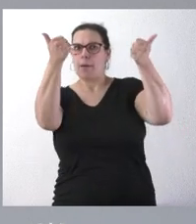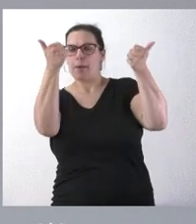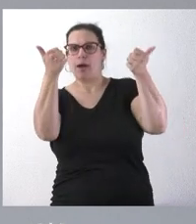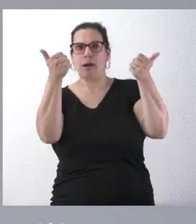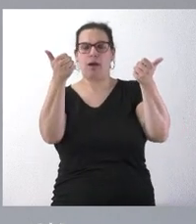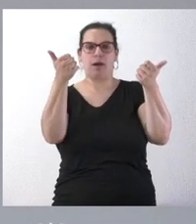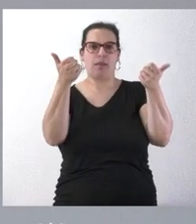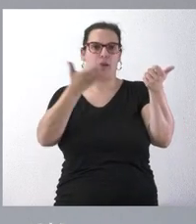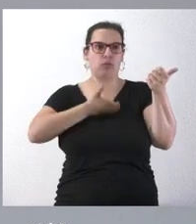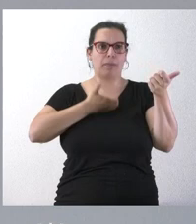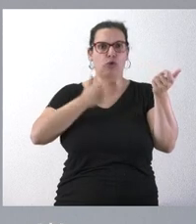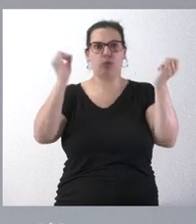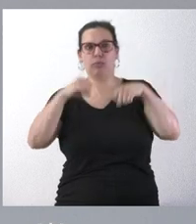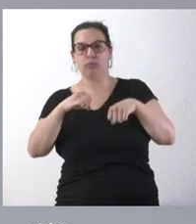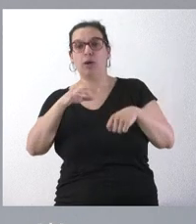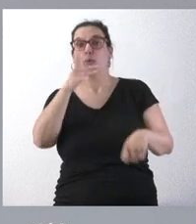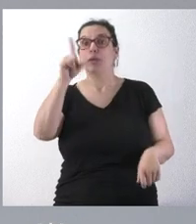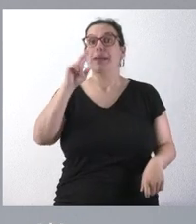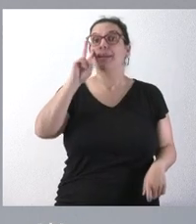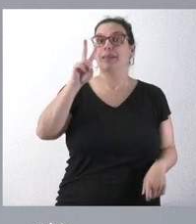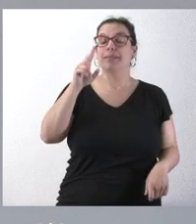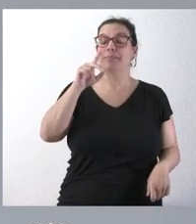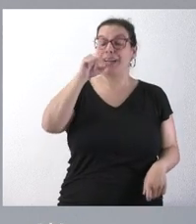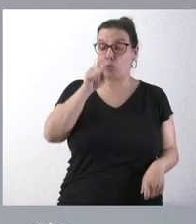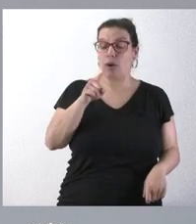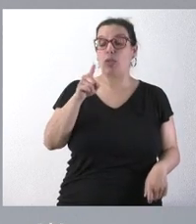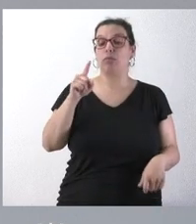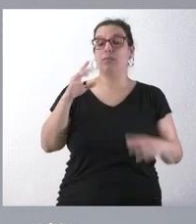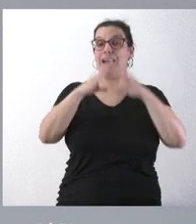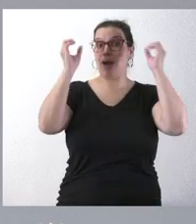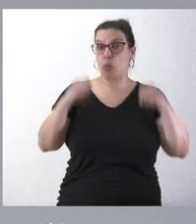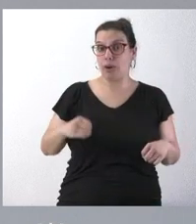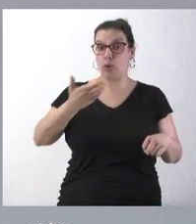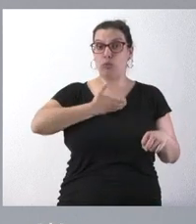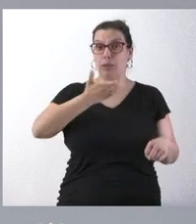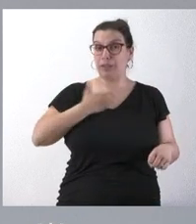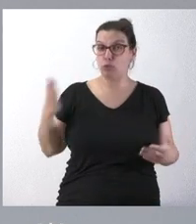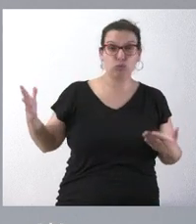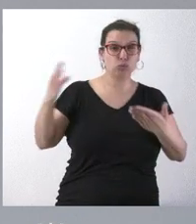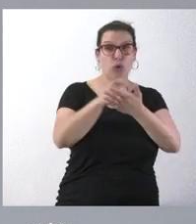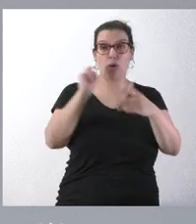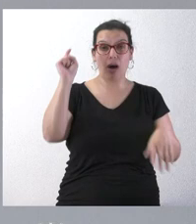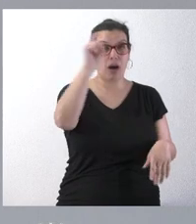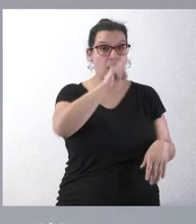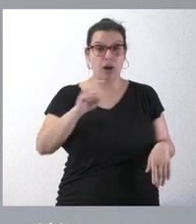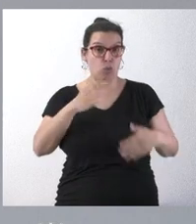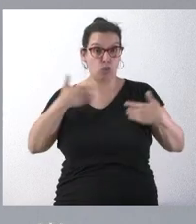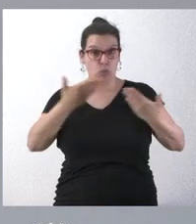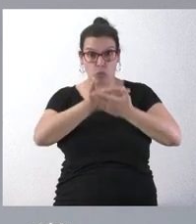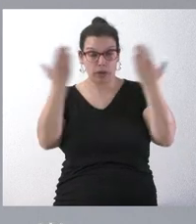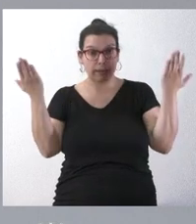ayuntamientos. Porque también tengo que recordarles que todos los acuerdos plenarios municipales que adoptan los